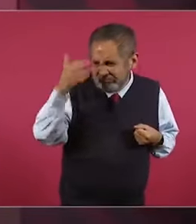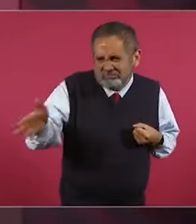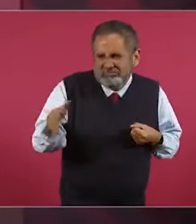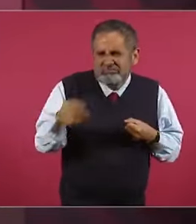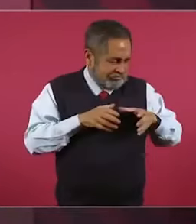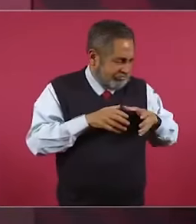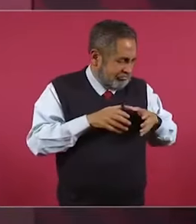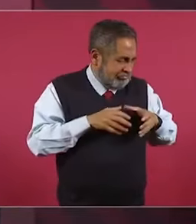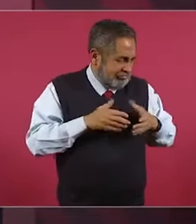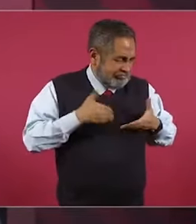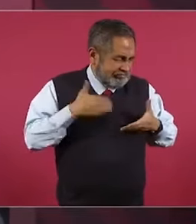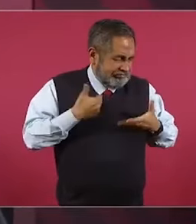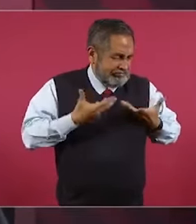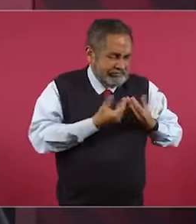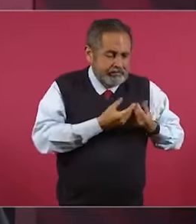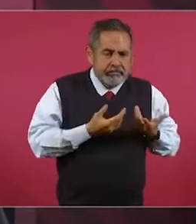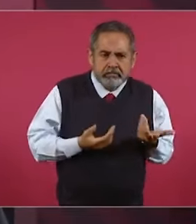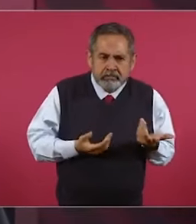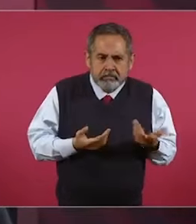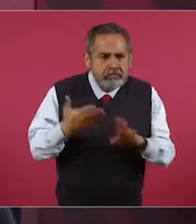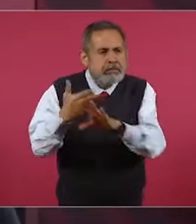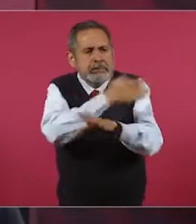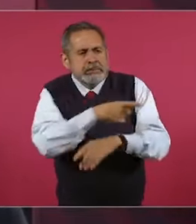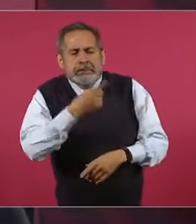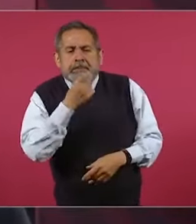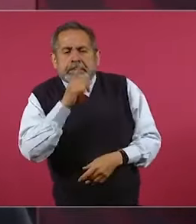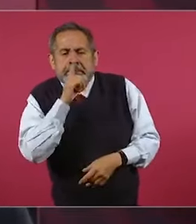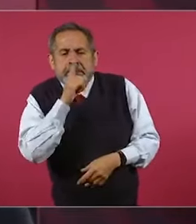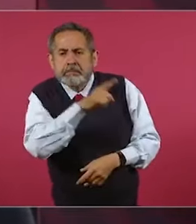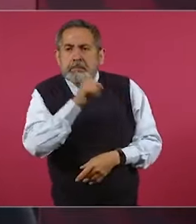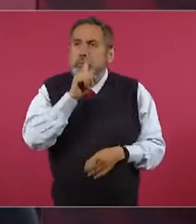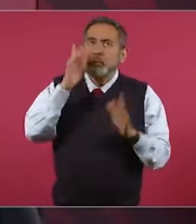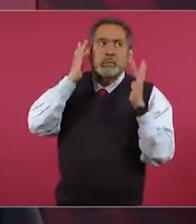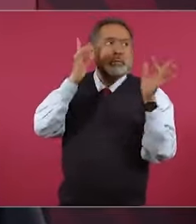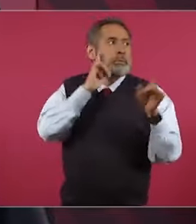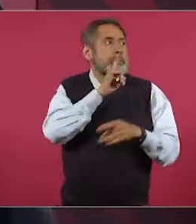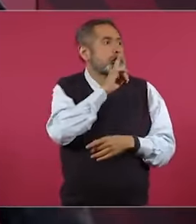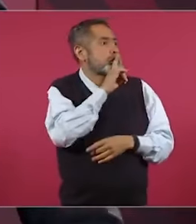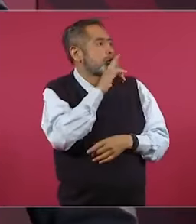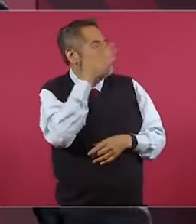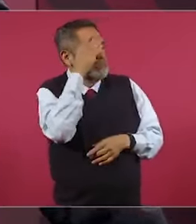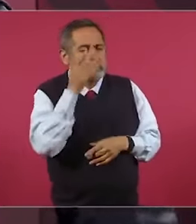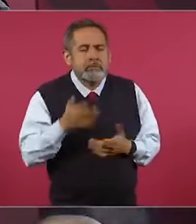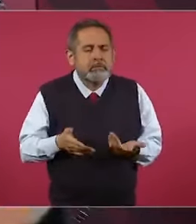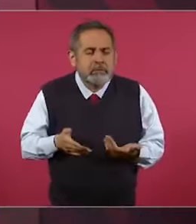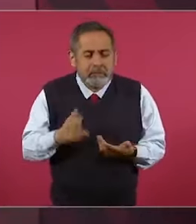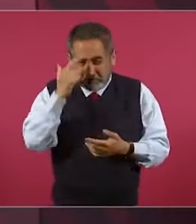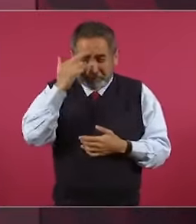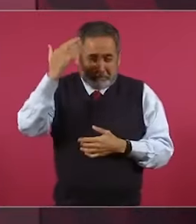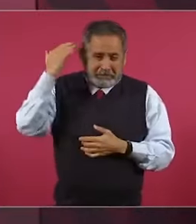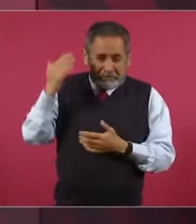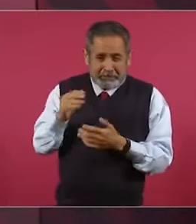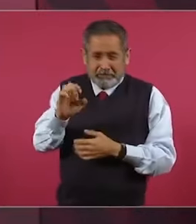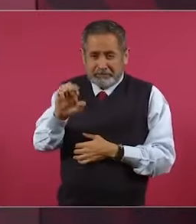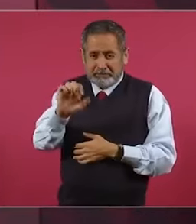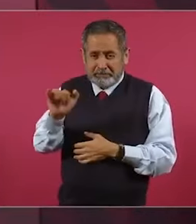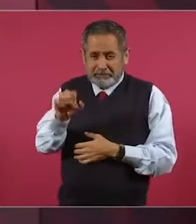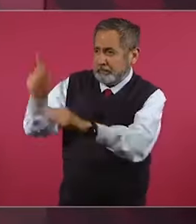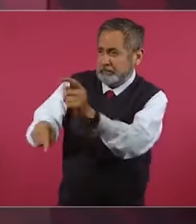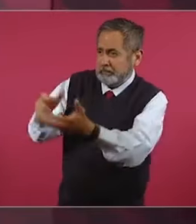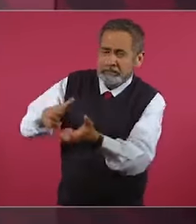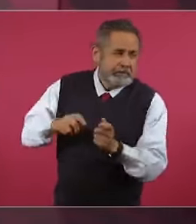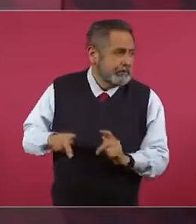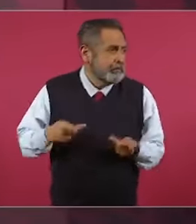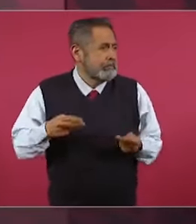de México. ¿Por qué no se manifestaron cuando pusieron las tierras ejidales al mercado?